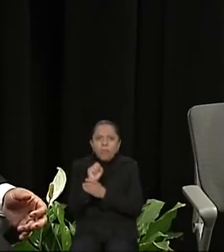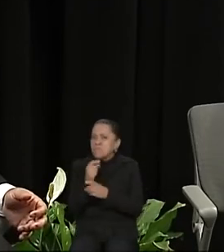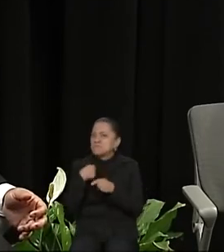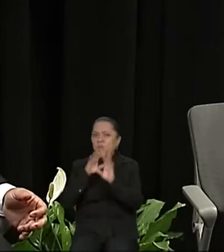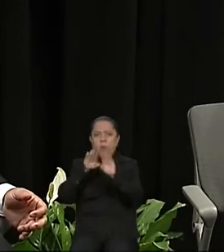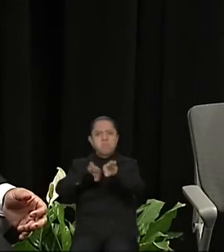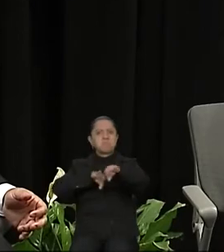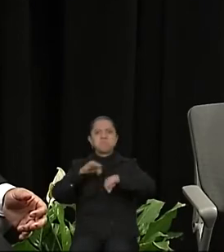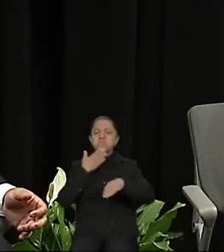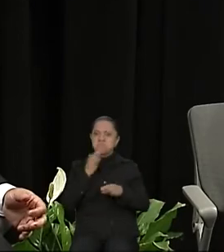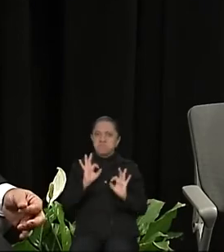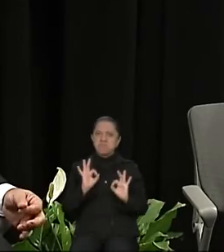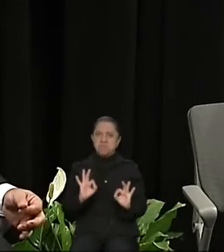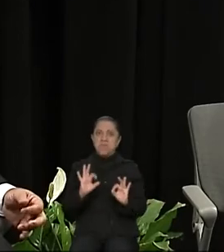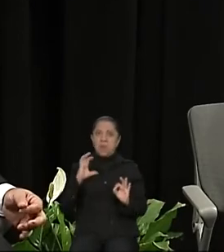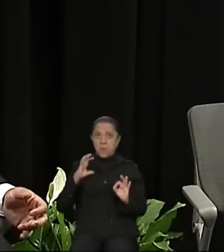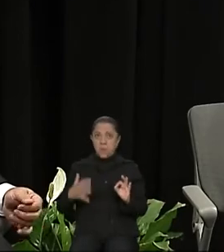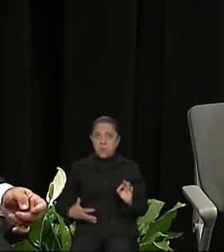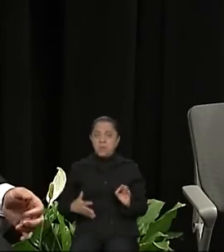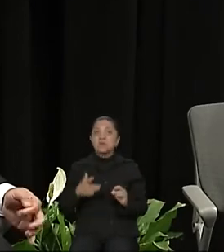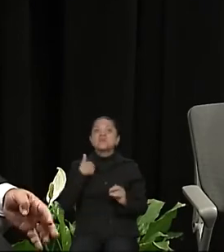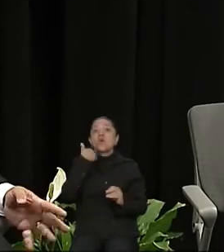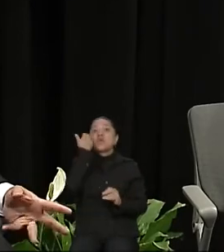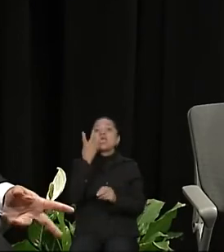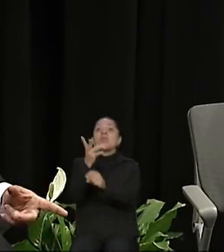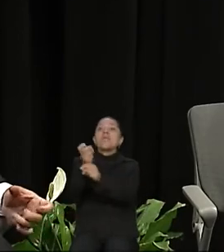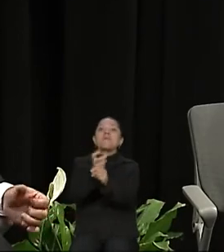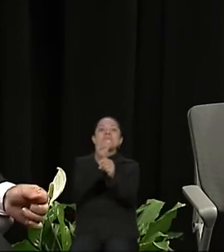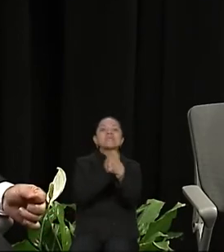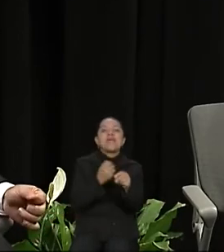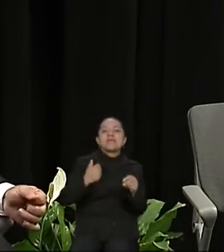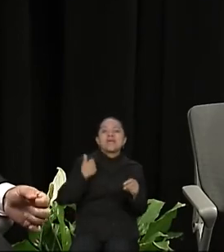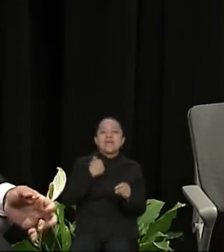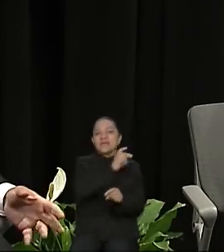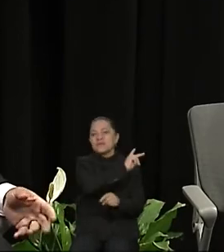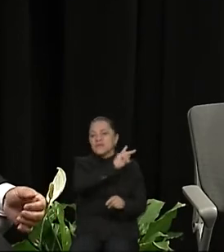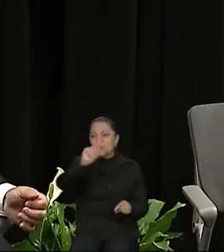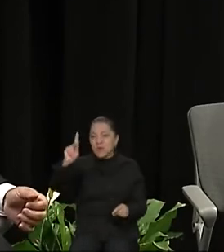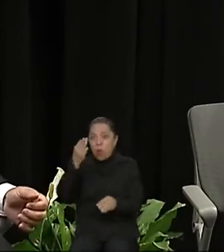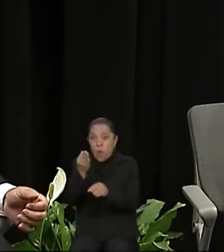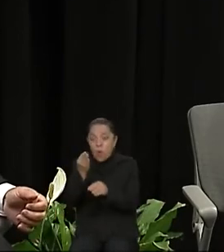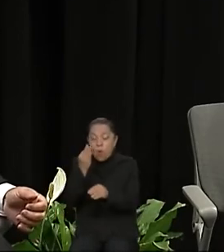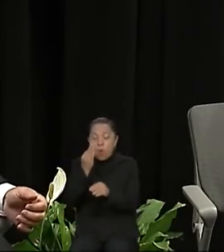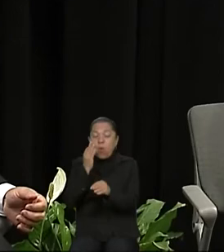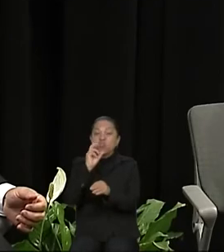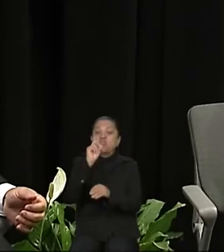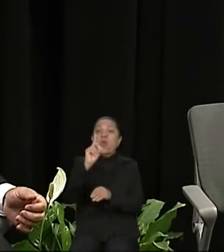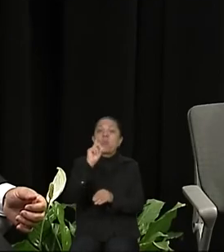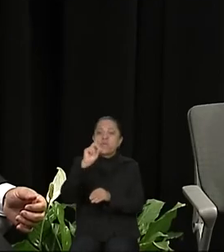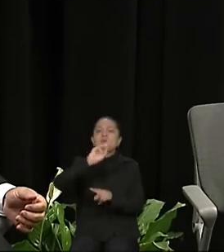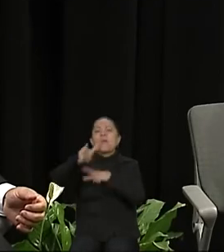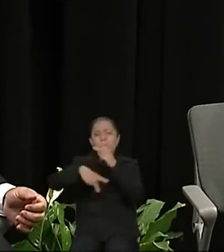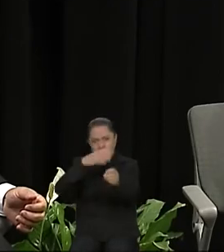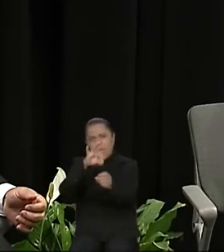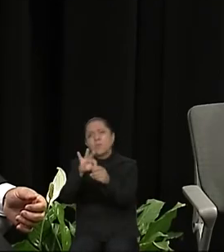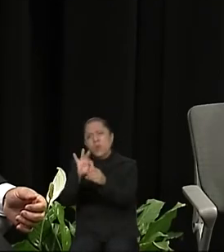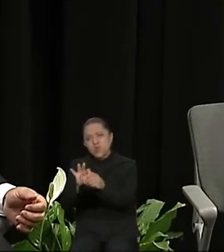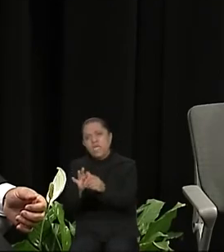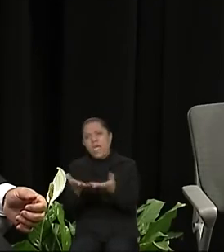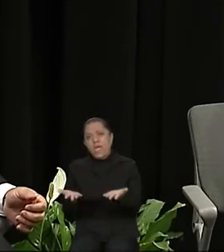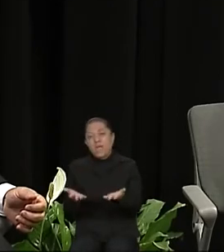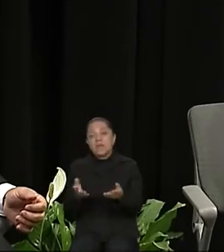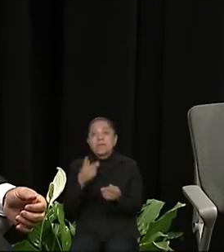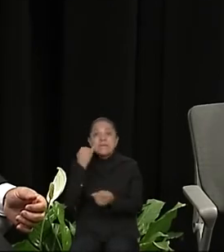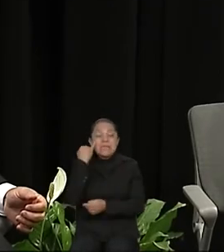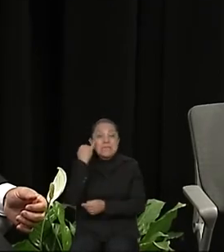Y quiero invitar a aprovechar a todos ustedes a que este domingo vayan a votar. Imagínense ustedes, hace más de un año y medio